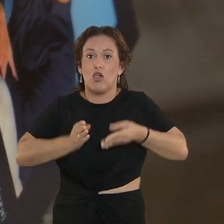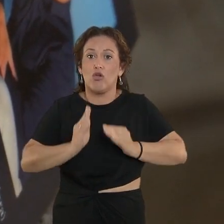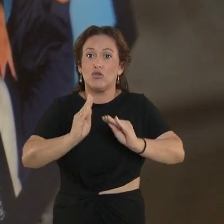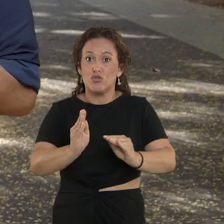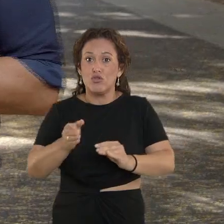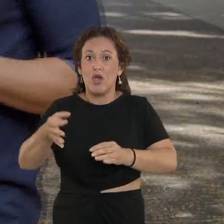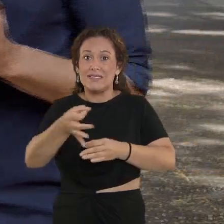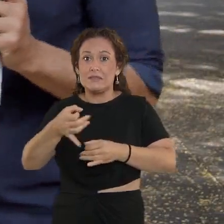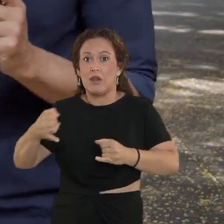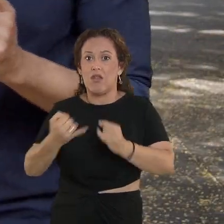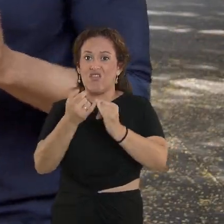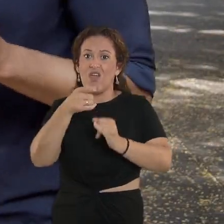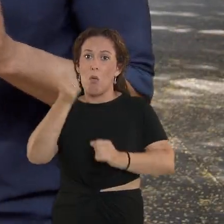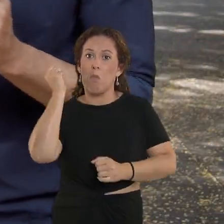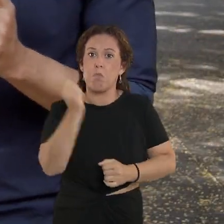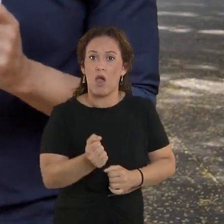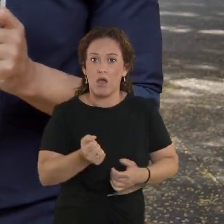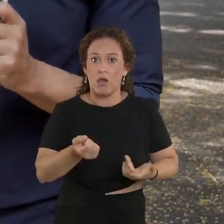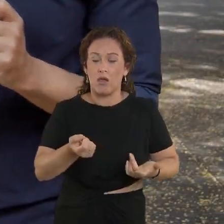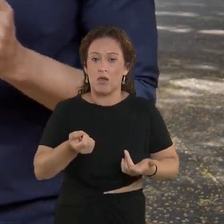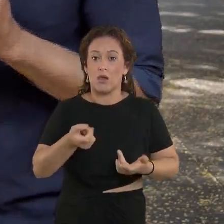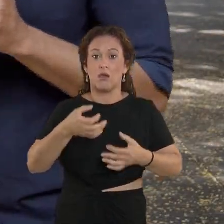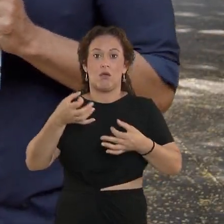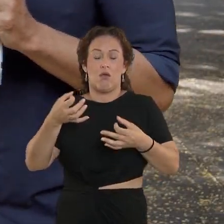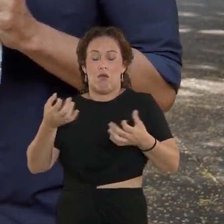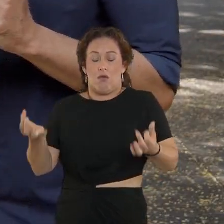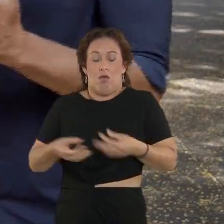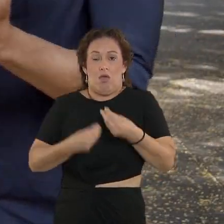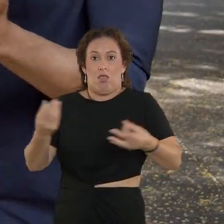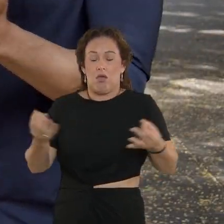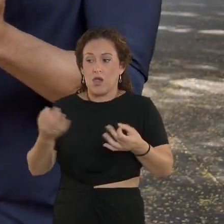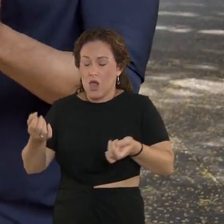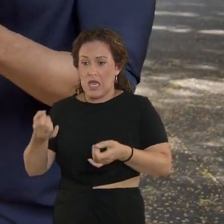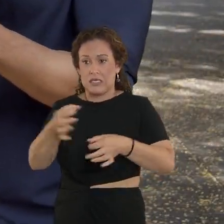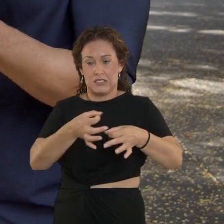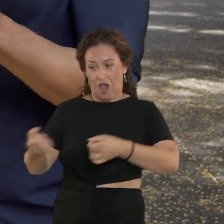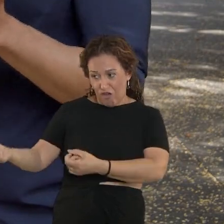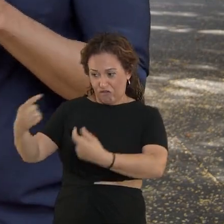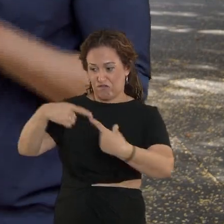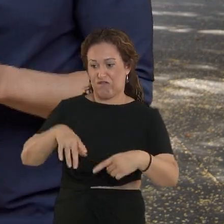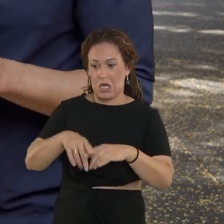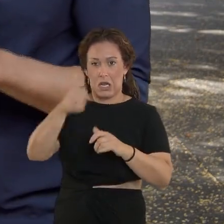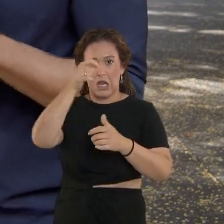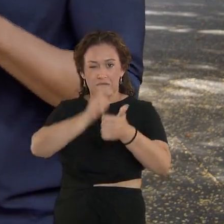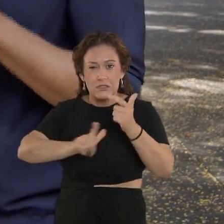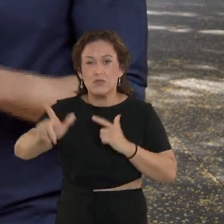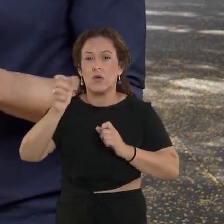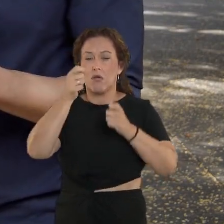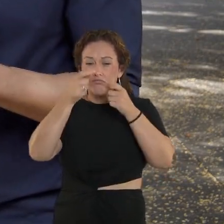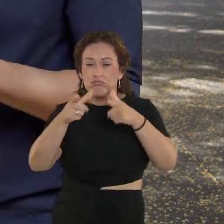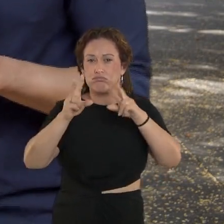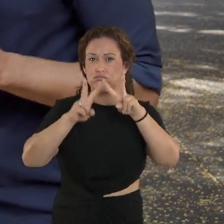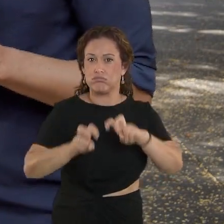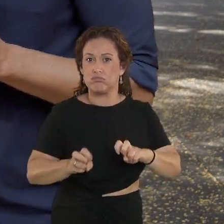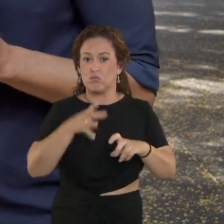asesinado en Tenerife. Se ve obligado entonces a dar un salto hacia acá, hacia la isla, y es entonces cuando inicia una aventura de descubrimiento